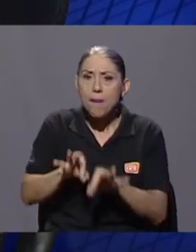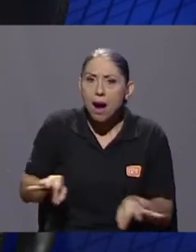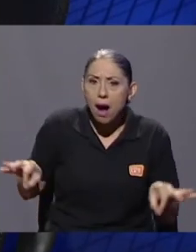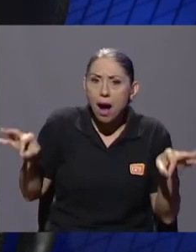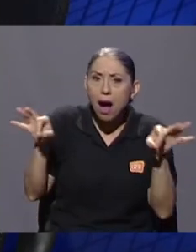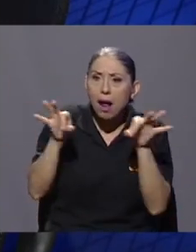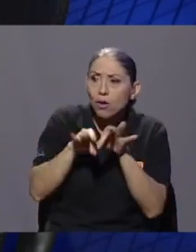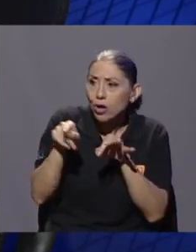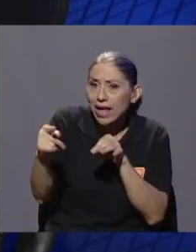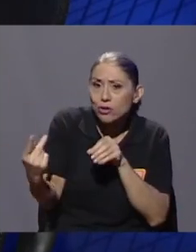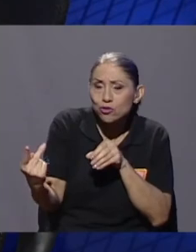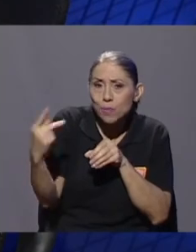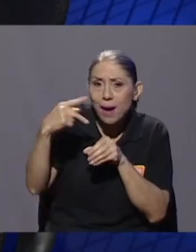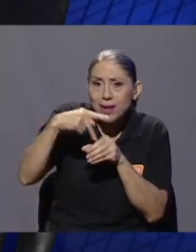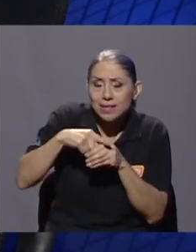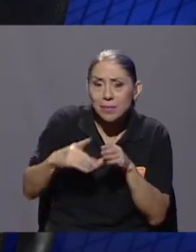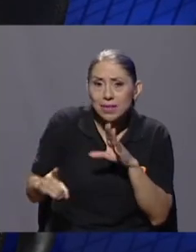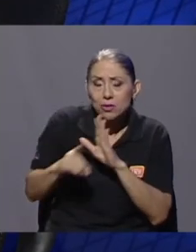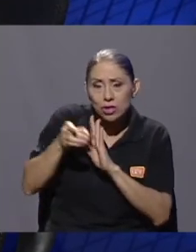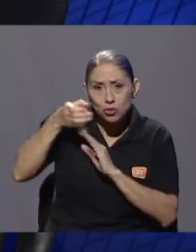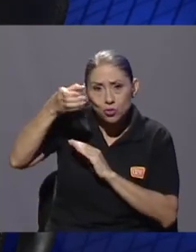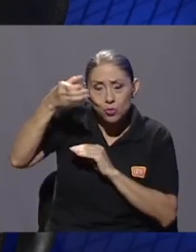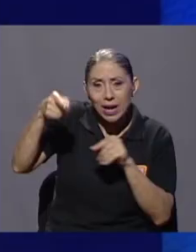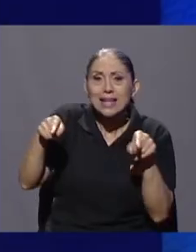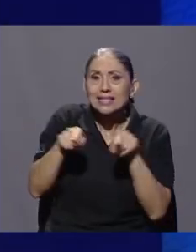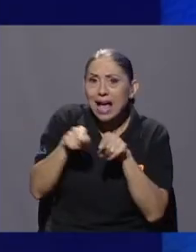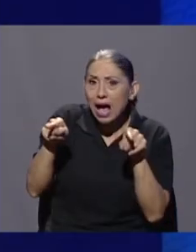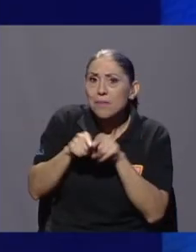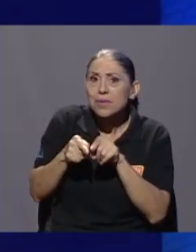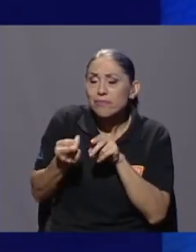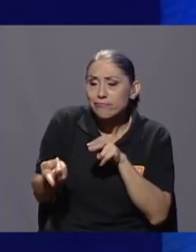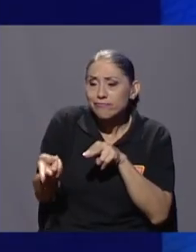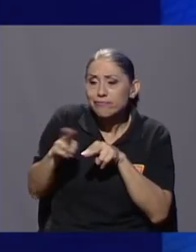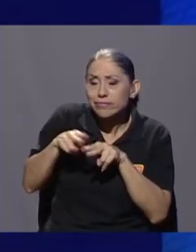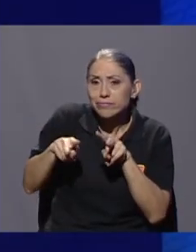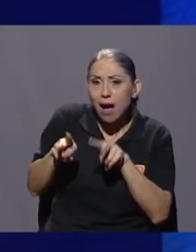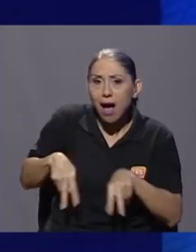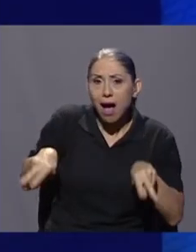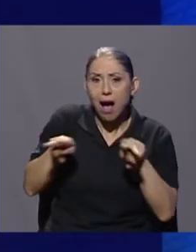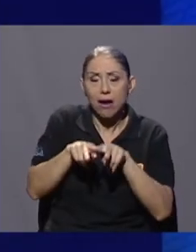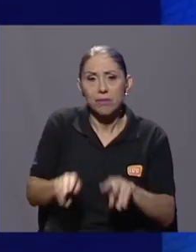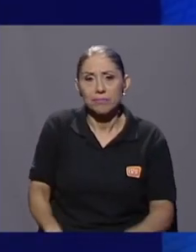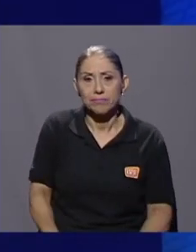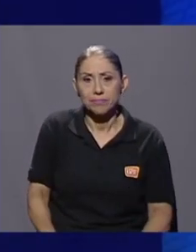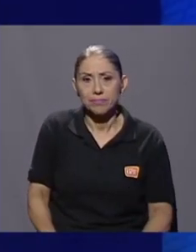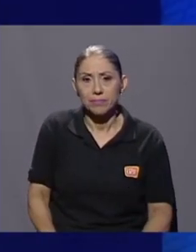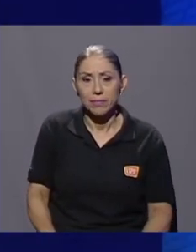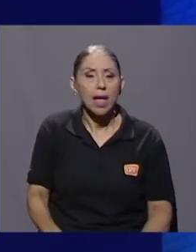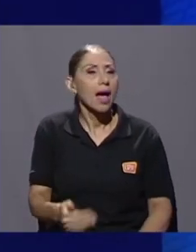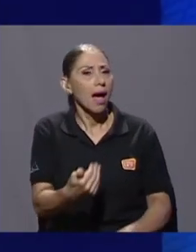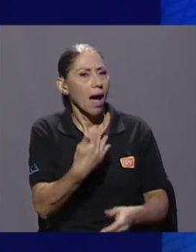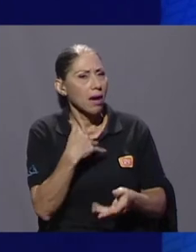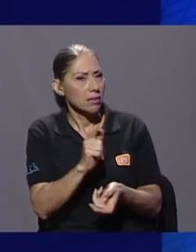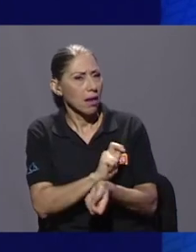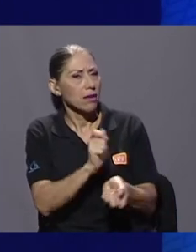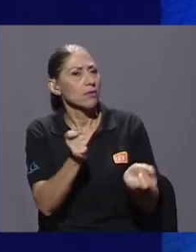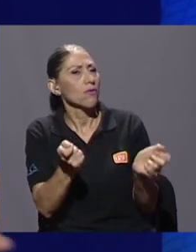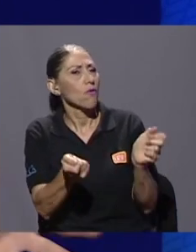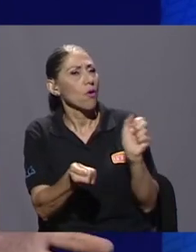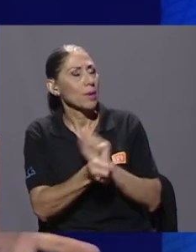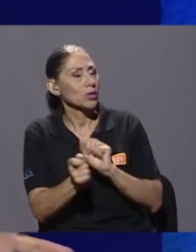participan de los derechos culturales. Hay transformaciones macros que sin duda alguna el país enfrentará.